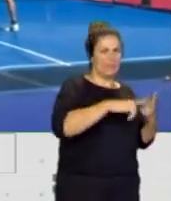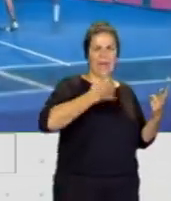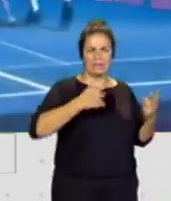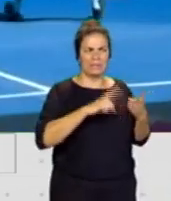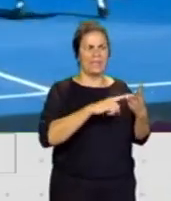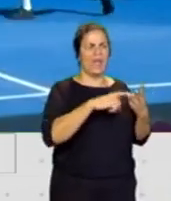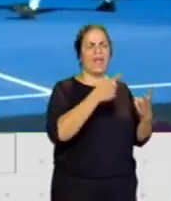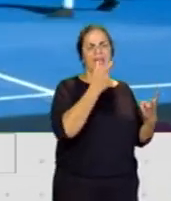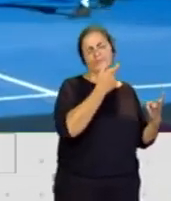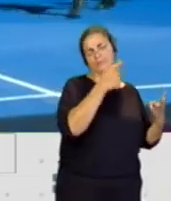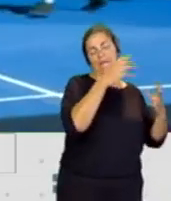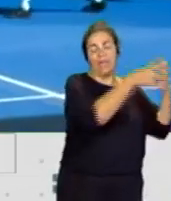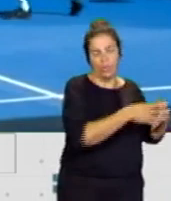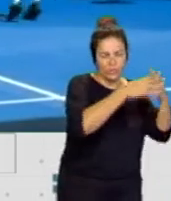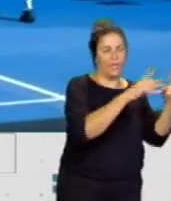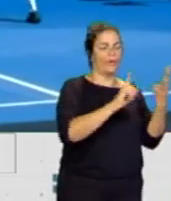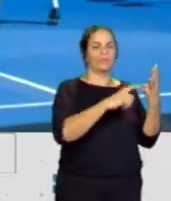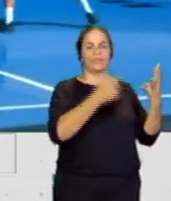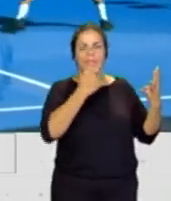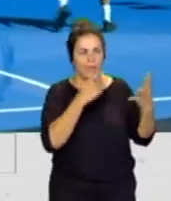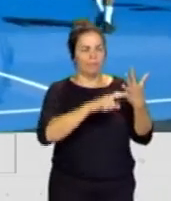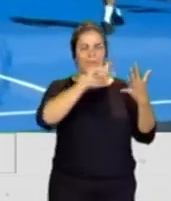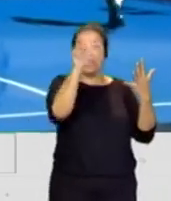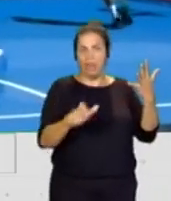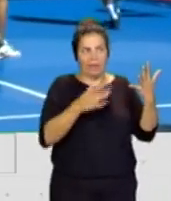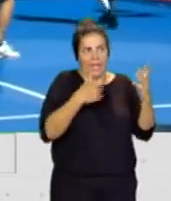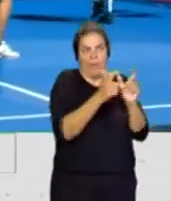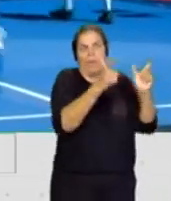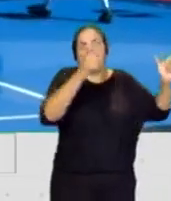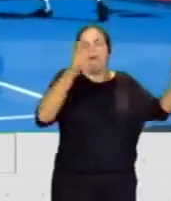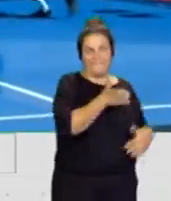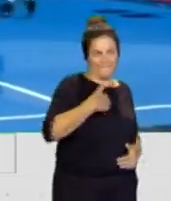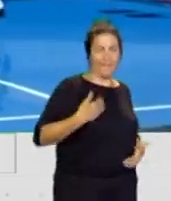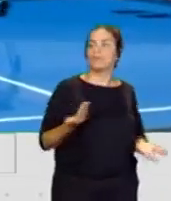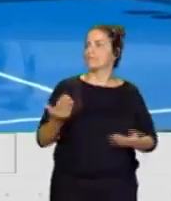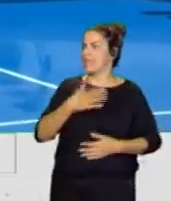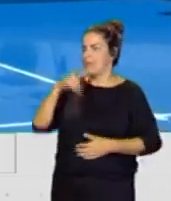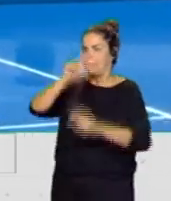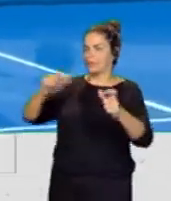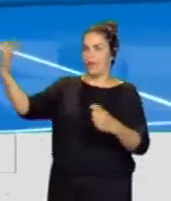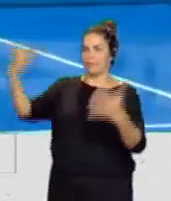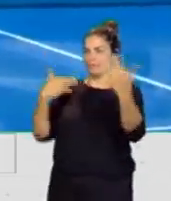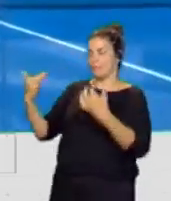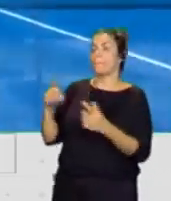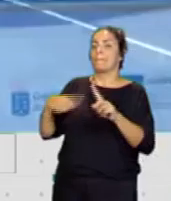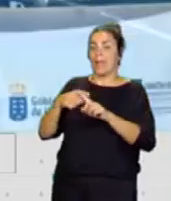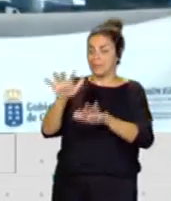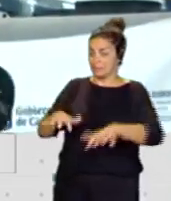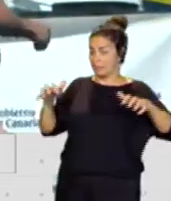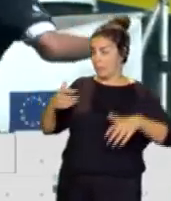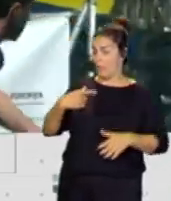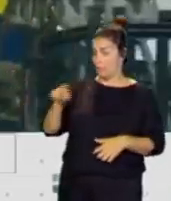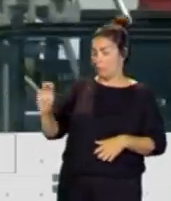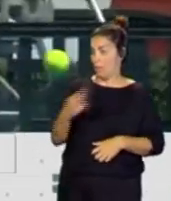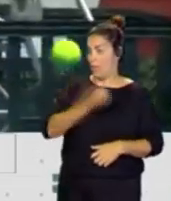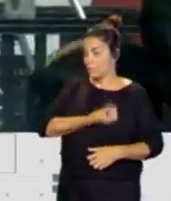Italia, y creemos que siga viniendo más gente. Sobre todo eso, que siga viniendo gente y que el público, que los aficionados al pádel se acerquen, como dices